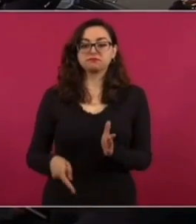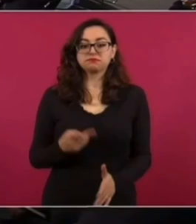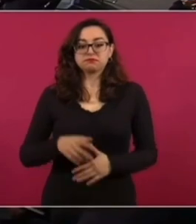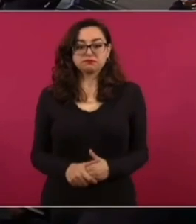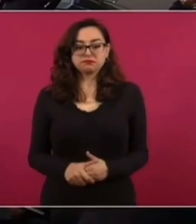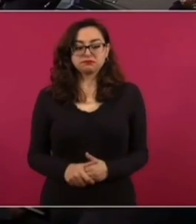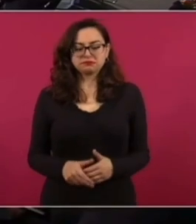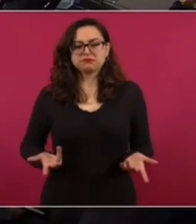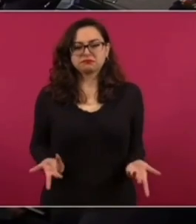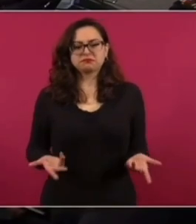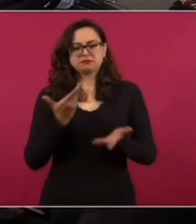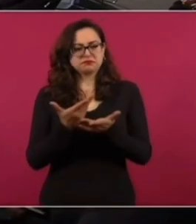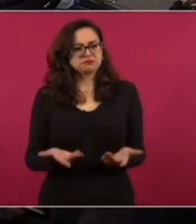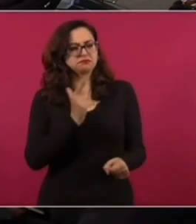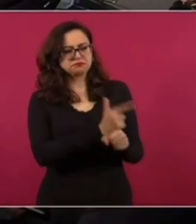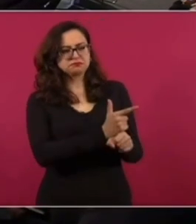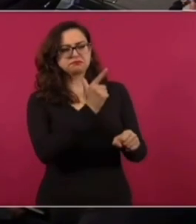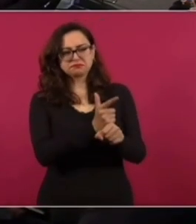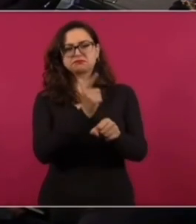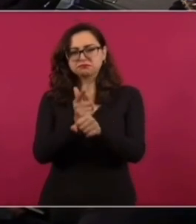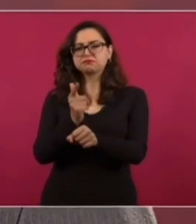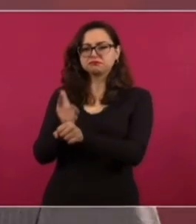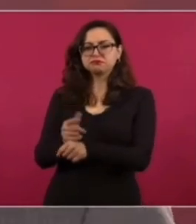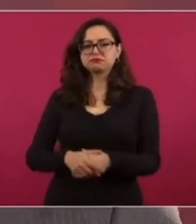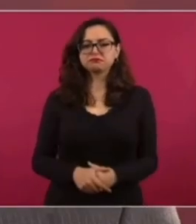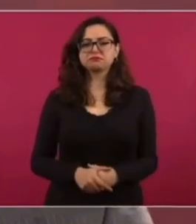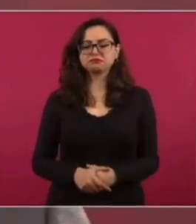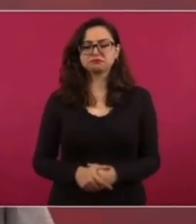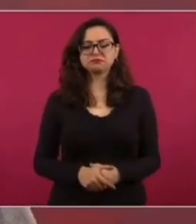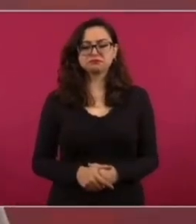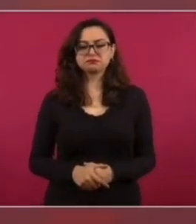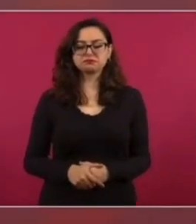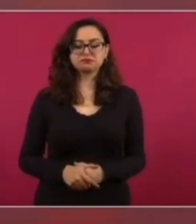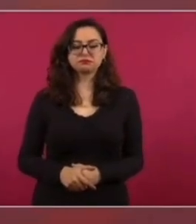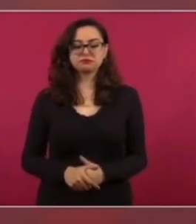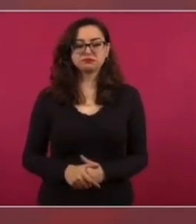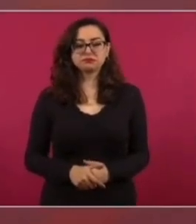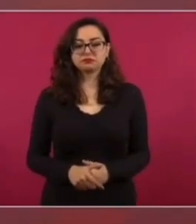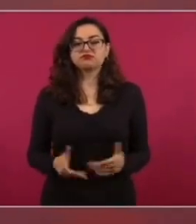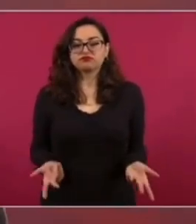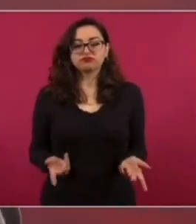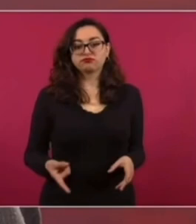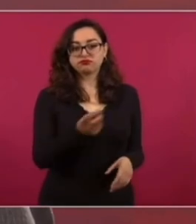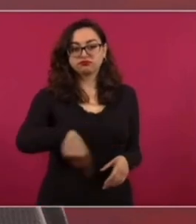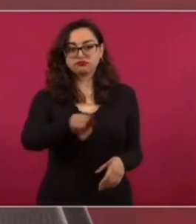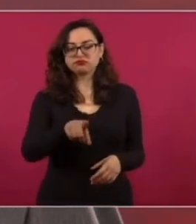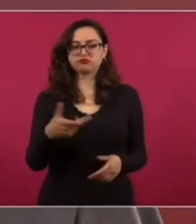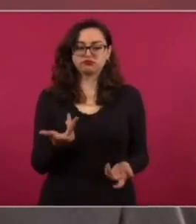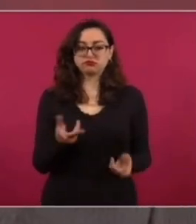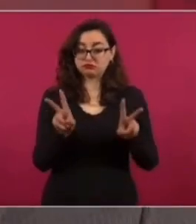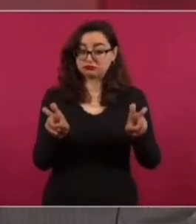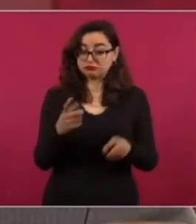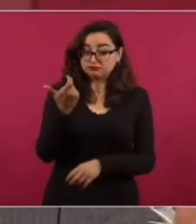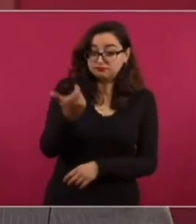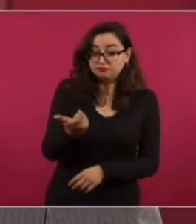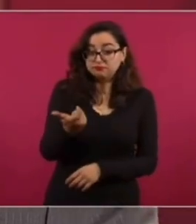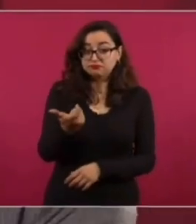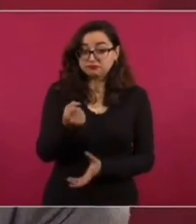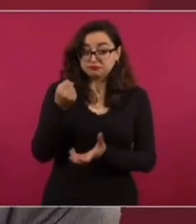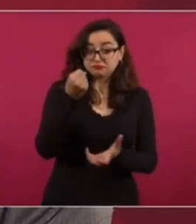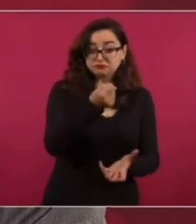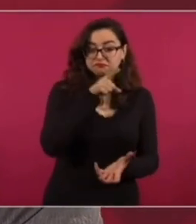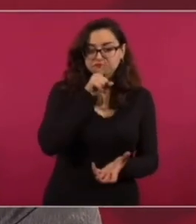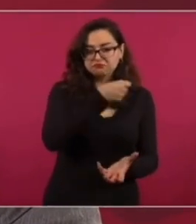Y ahora los estoy notando, que ya no es solo por el dinero, sino porque